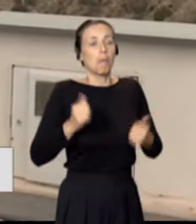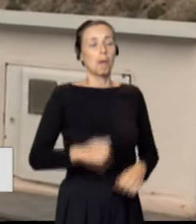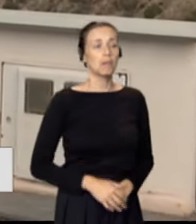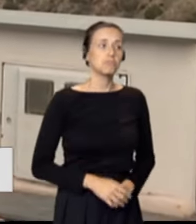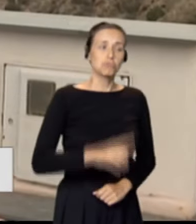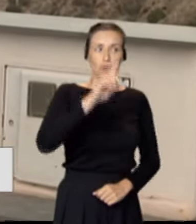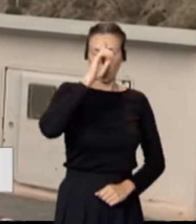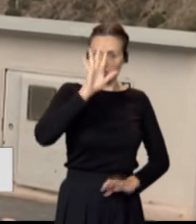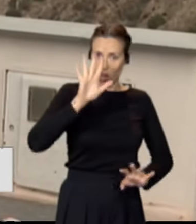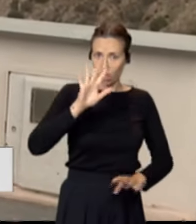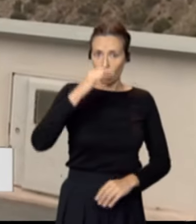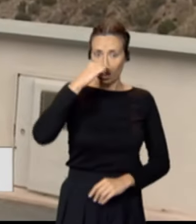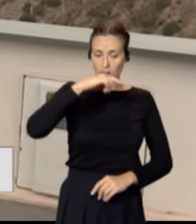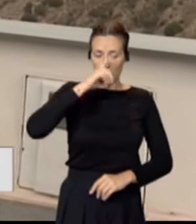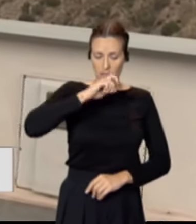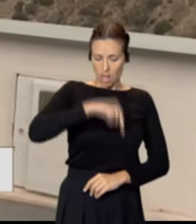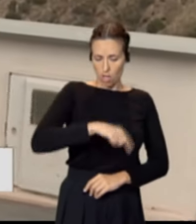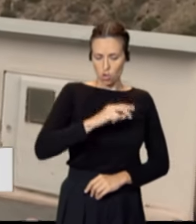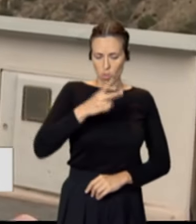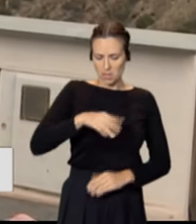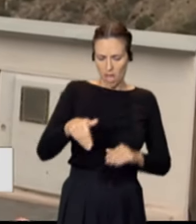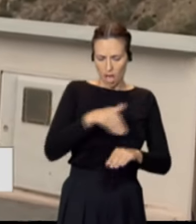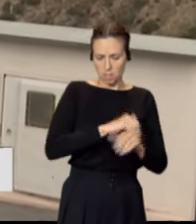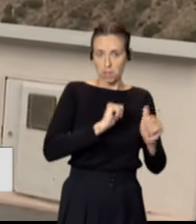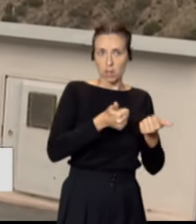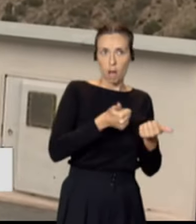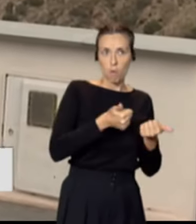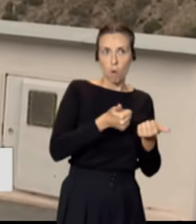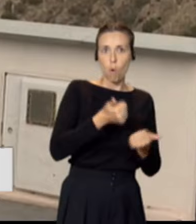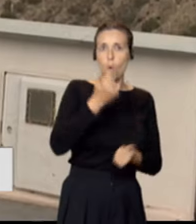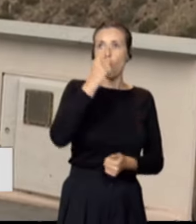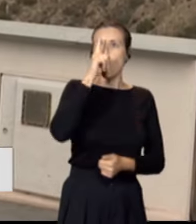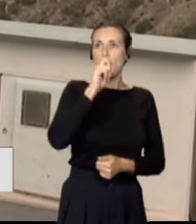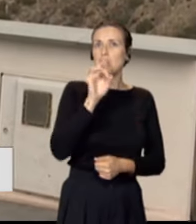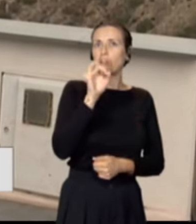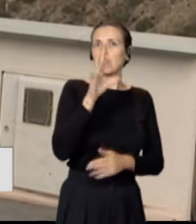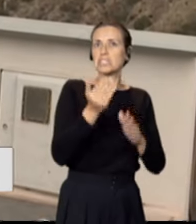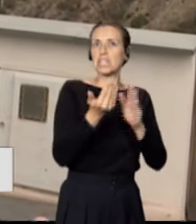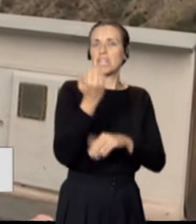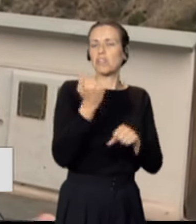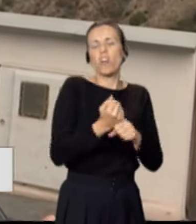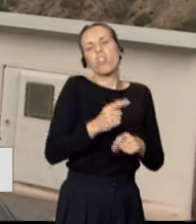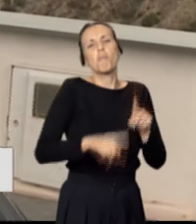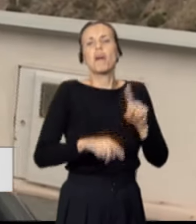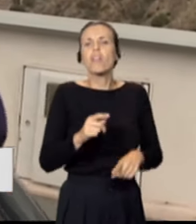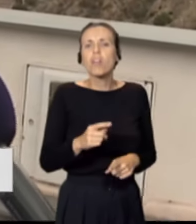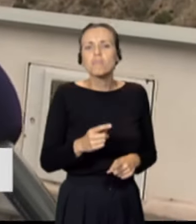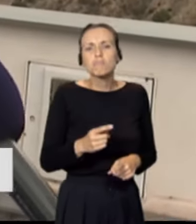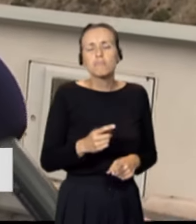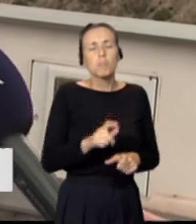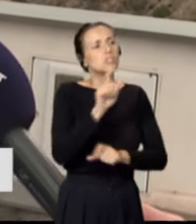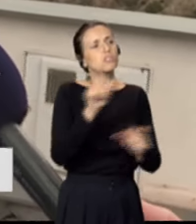empezamos, este año empezamos dos meses antes, más o menos. Un año fue 15 días nada más, lo que tenemos. Lo que la gente se une